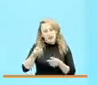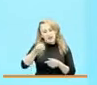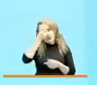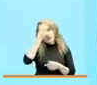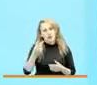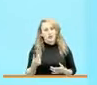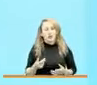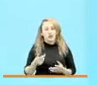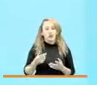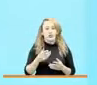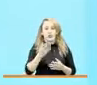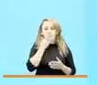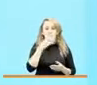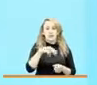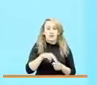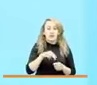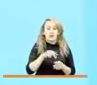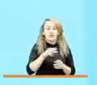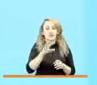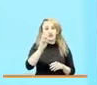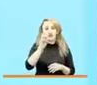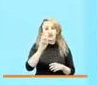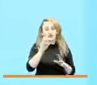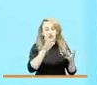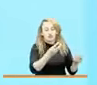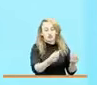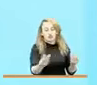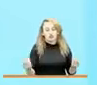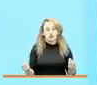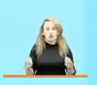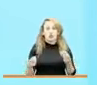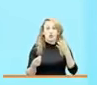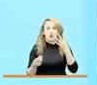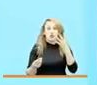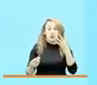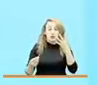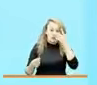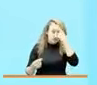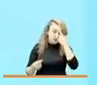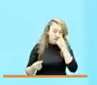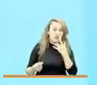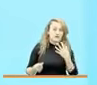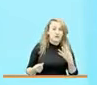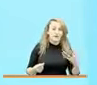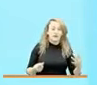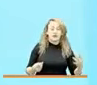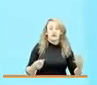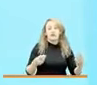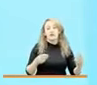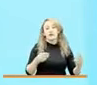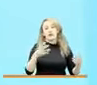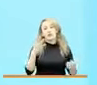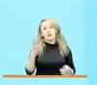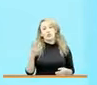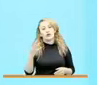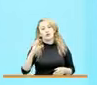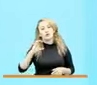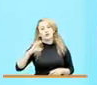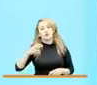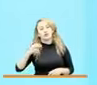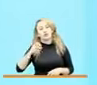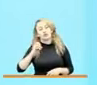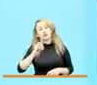pueblos indígenas, cuatro de la Sierra Nevada de Santa Marta y cuatro del sector de La Chorrera en Amazonas,